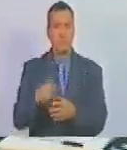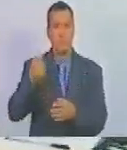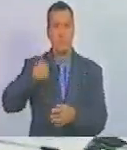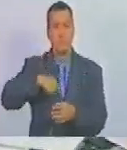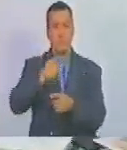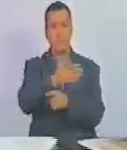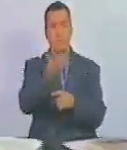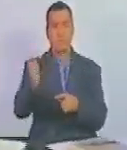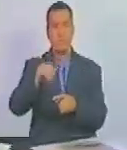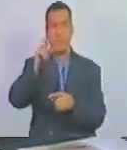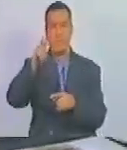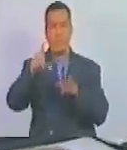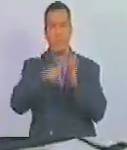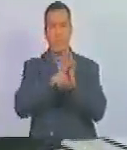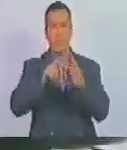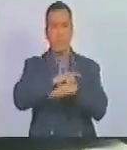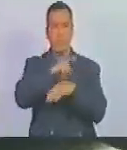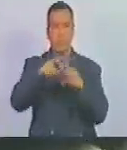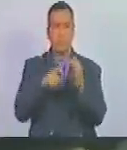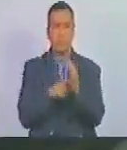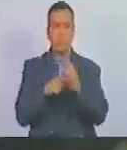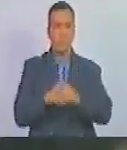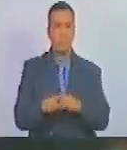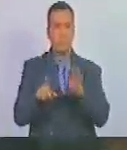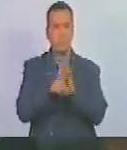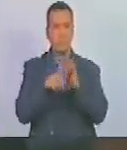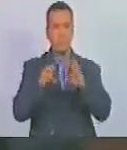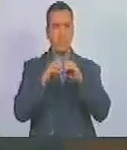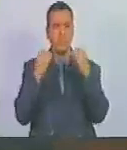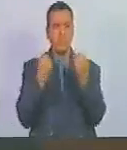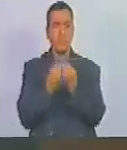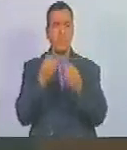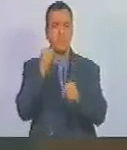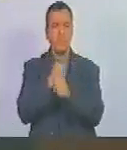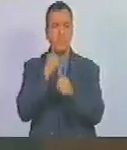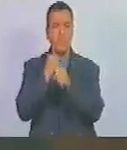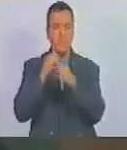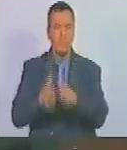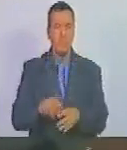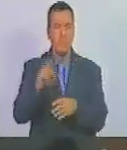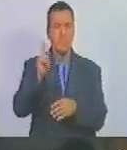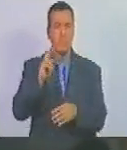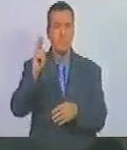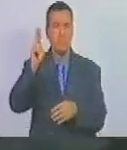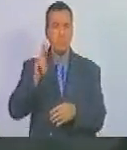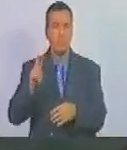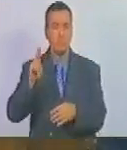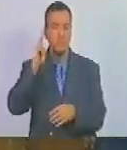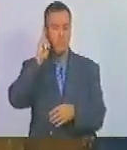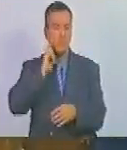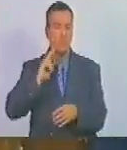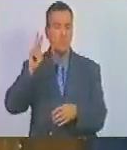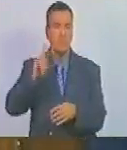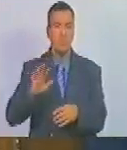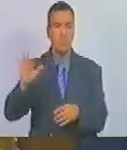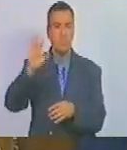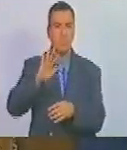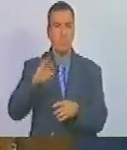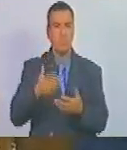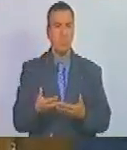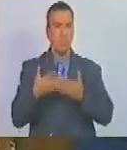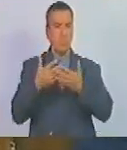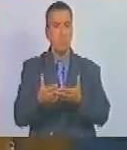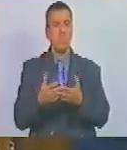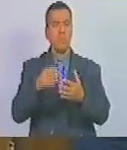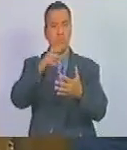ustedes una ley complementaria de la ley orgánica del trabajo de la República Bolivariana de Venezuela llévenla